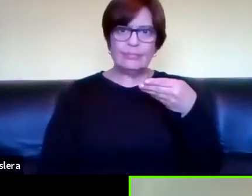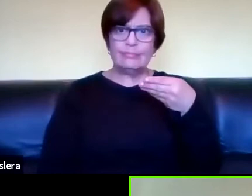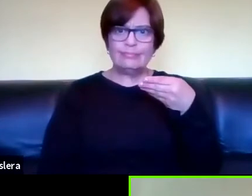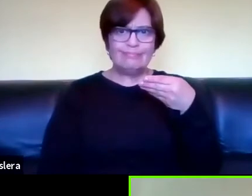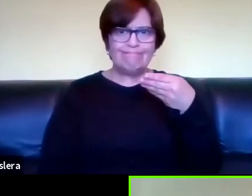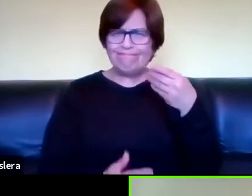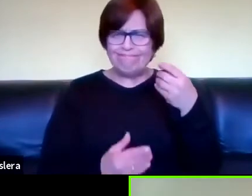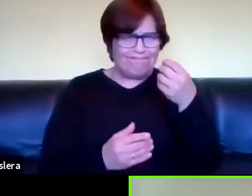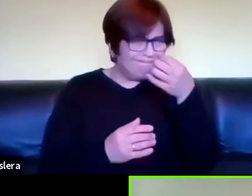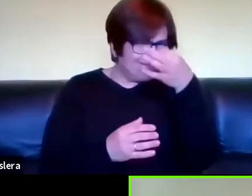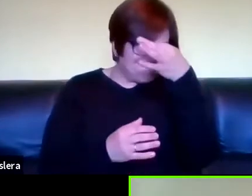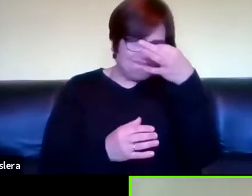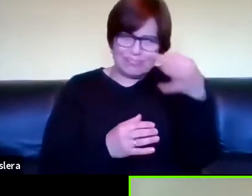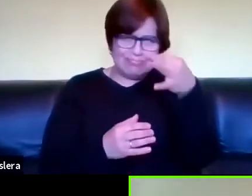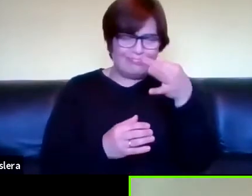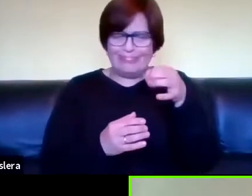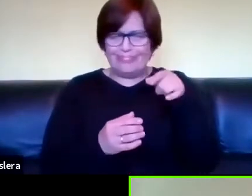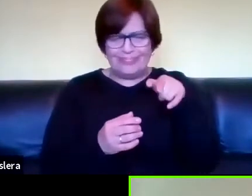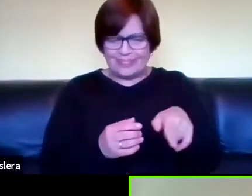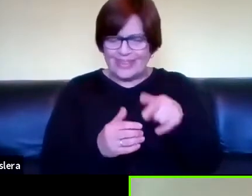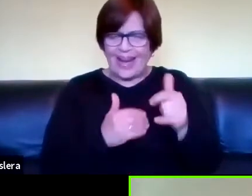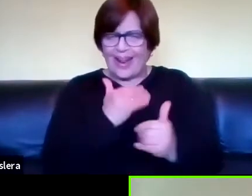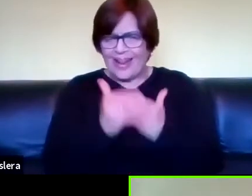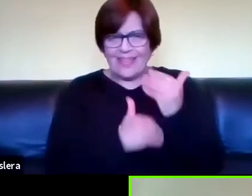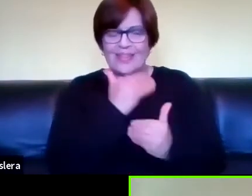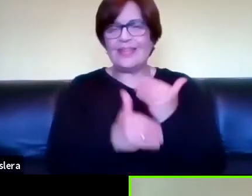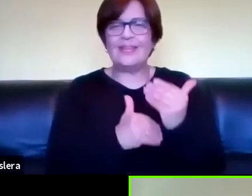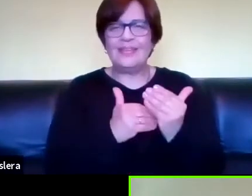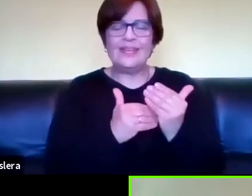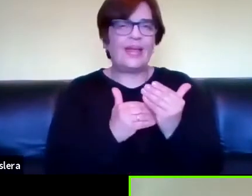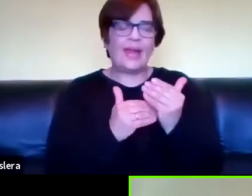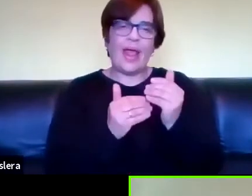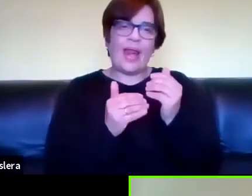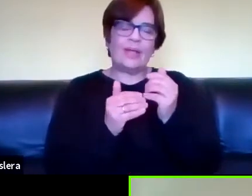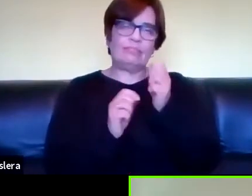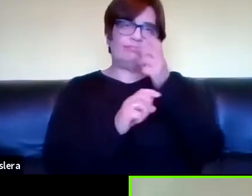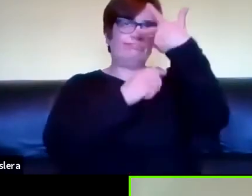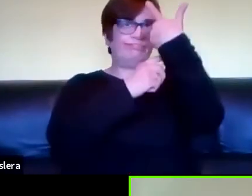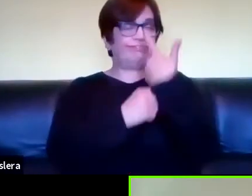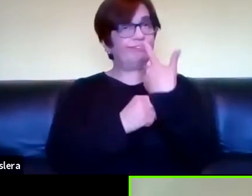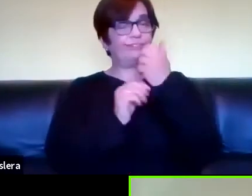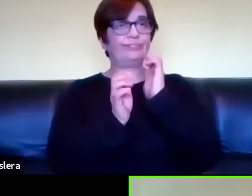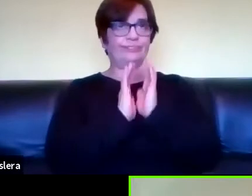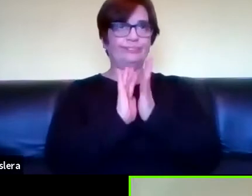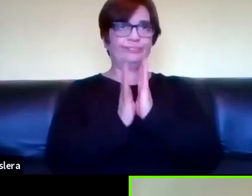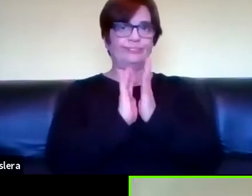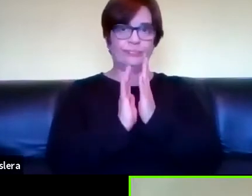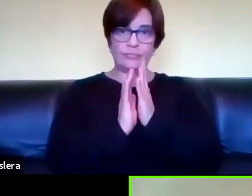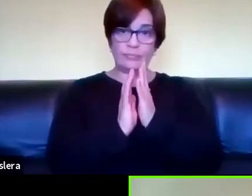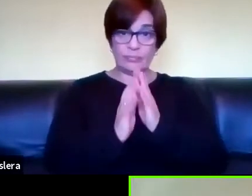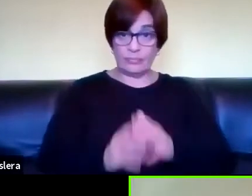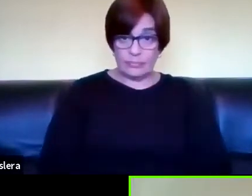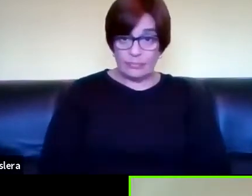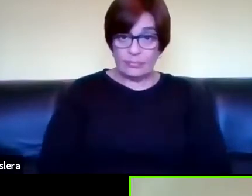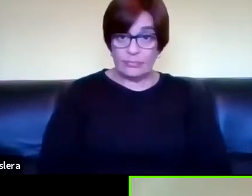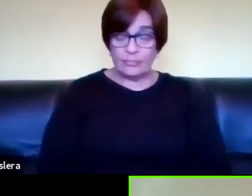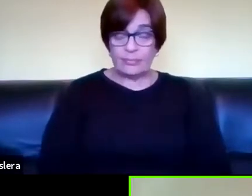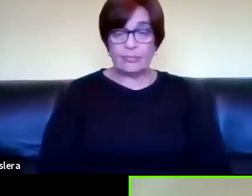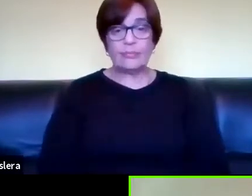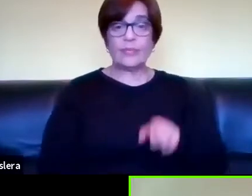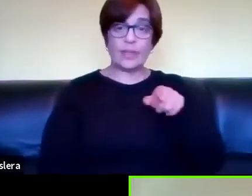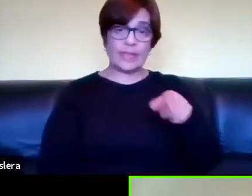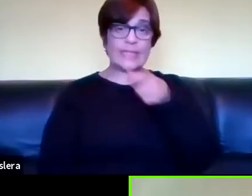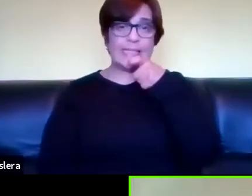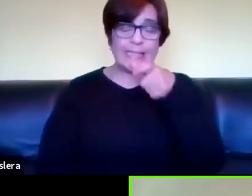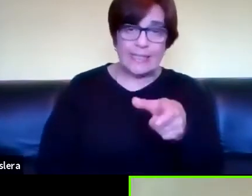para la generación de textualidad diferida en el SGU eso quiere